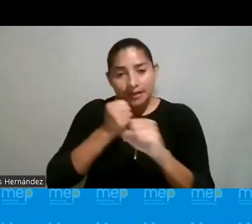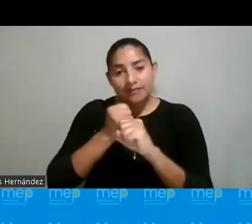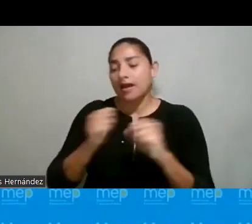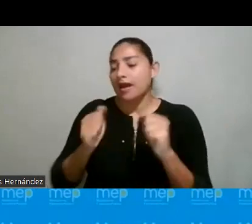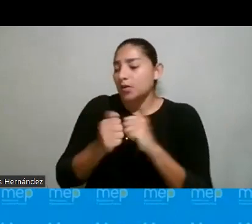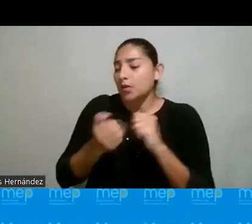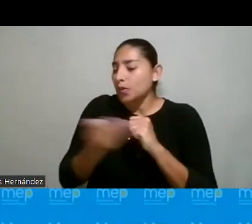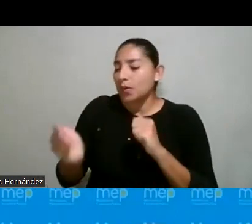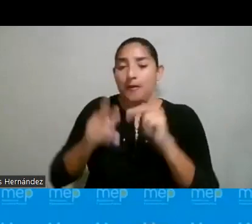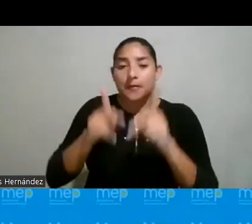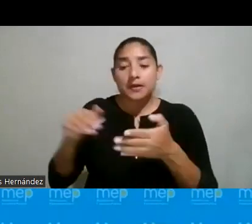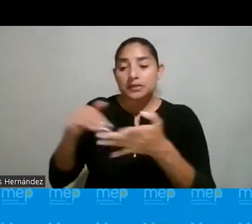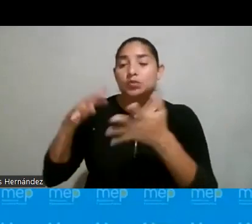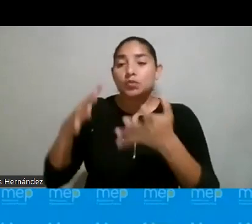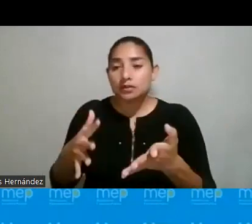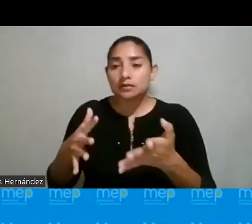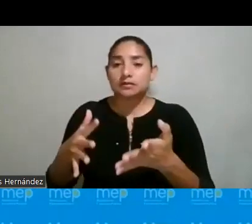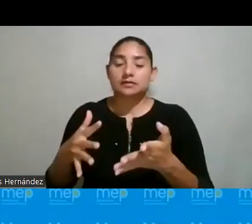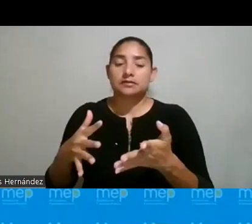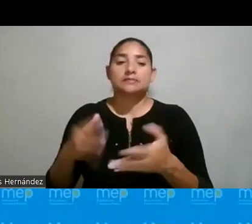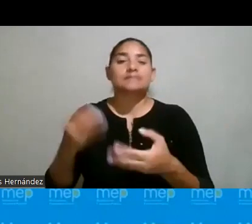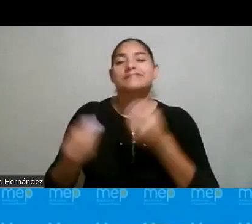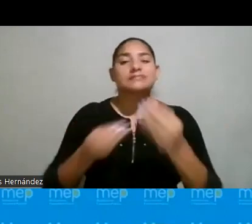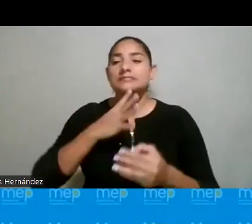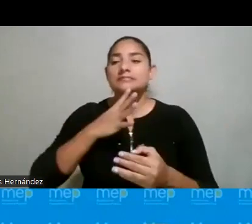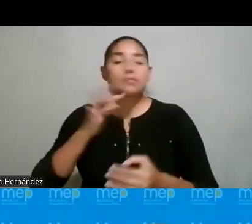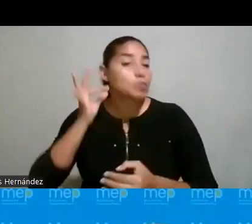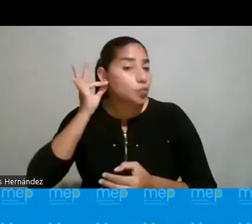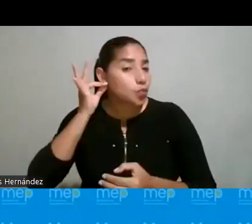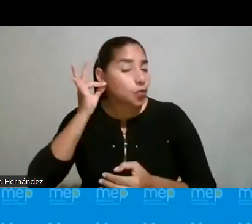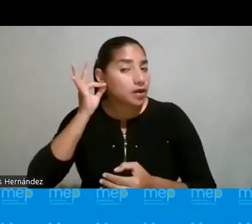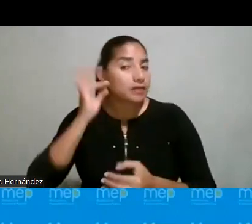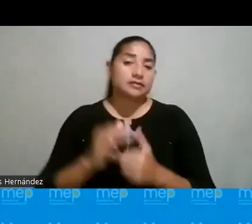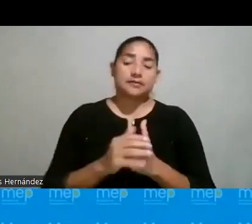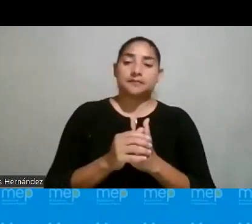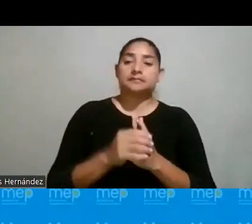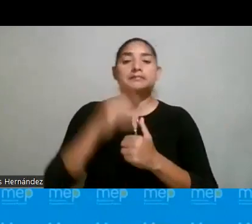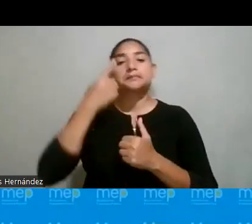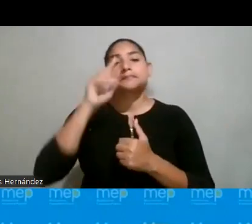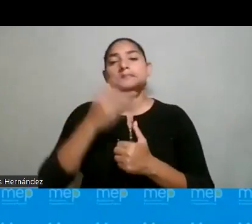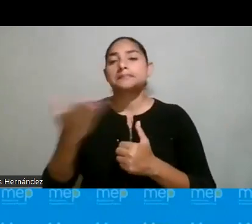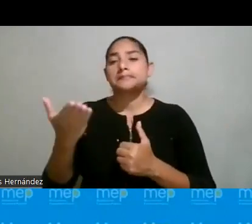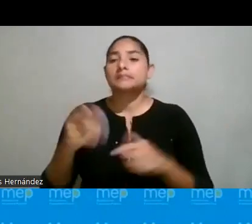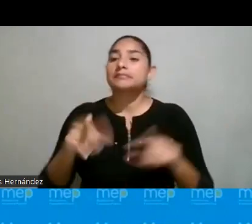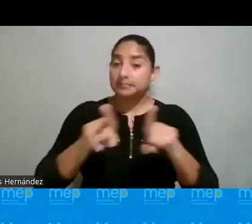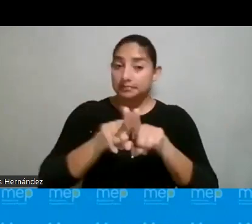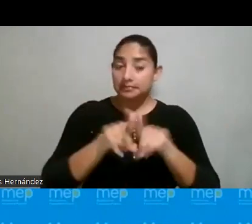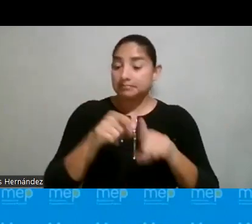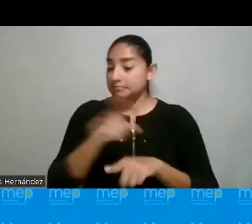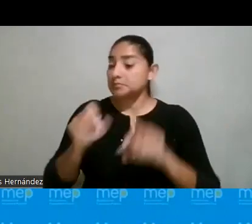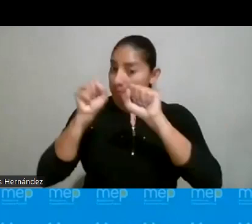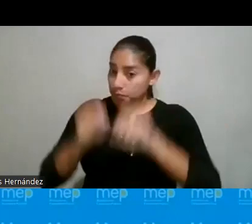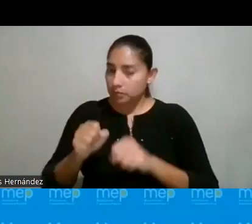personas estudiantes, en este caso que estamos hablando mujeres con las estudiantes, para también, ¿verdad?, que ellas puedan